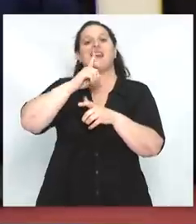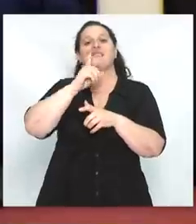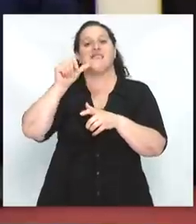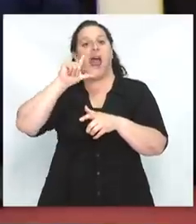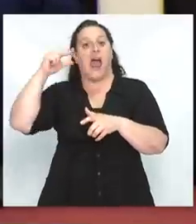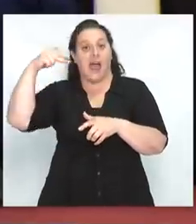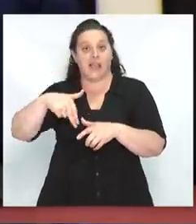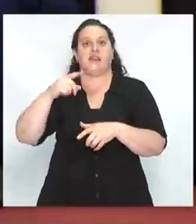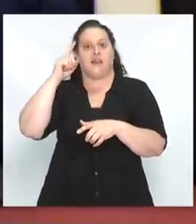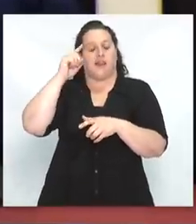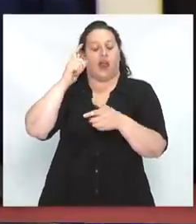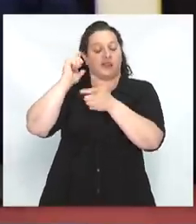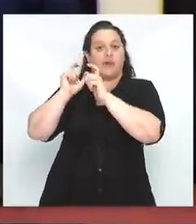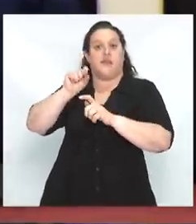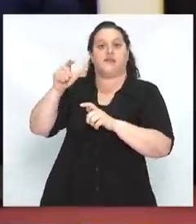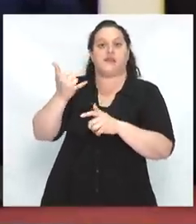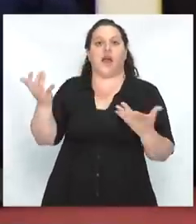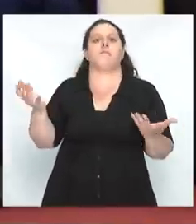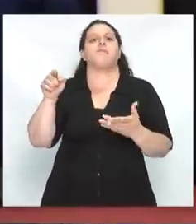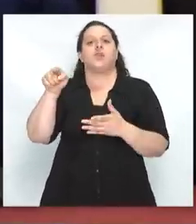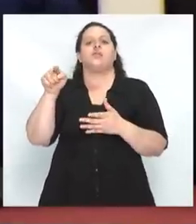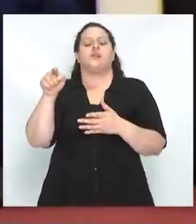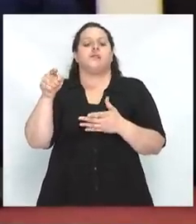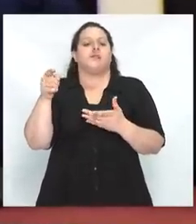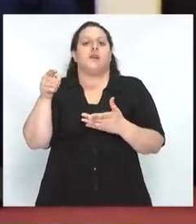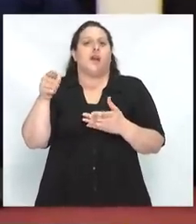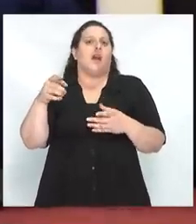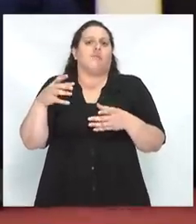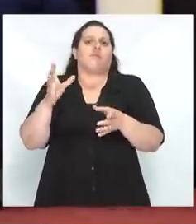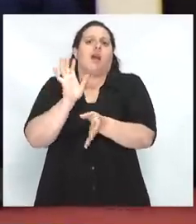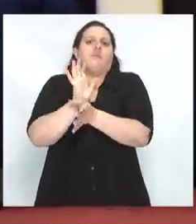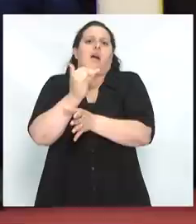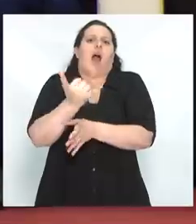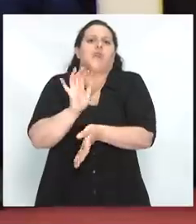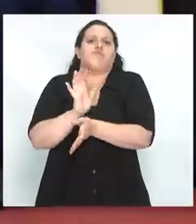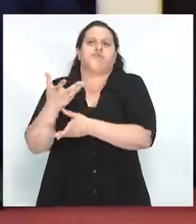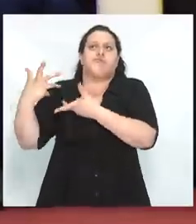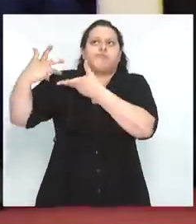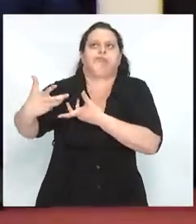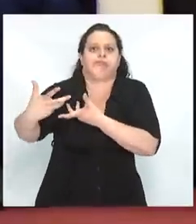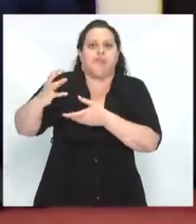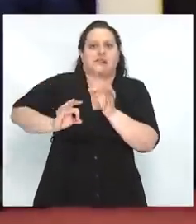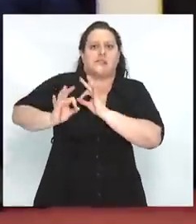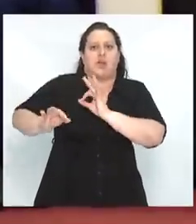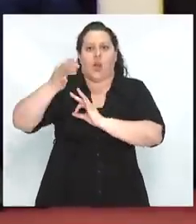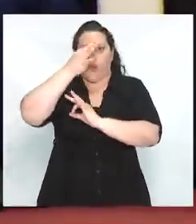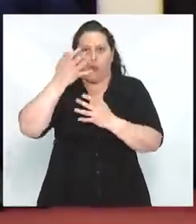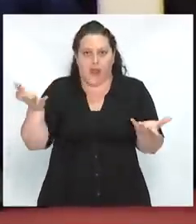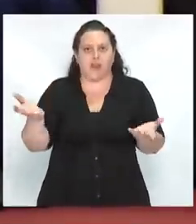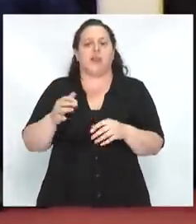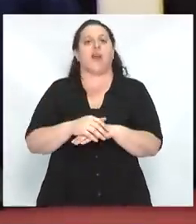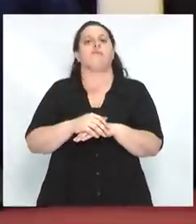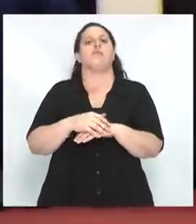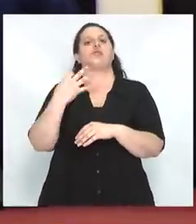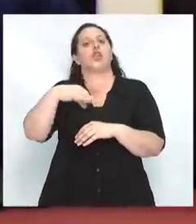podemos ocupar ese espacio por ese peso que tiene la izquierda durante el siglo XX. Yo creo que eso nos obliga a pensar